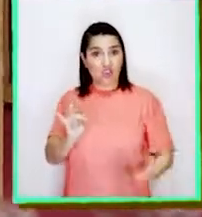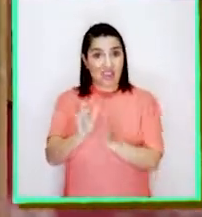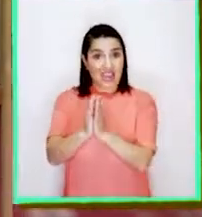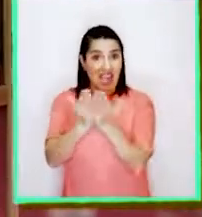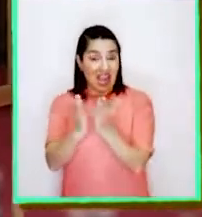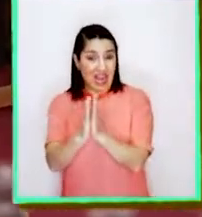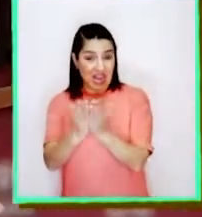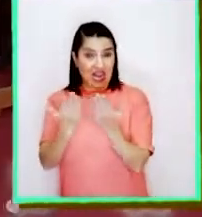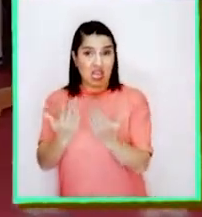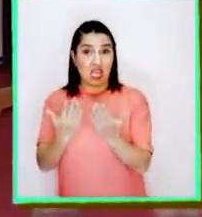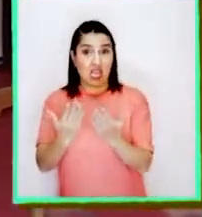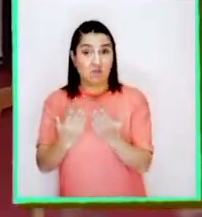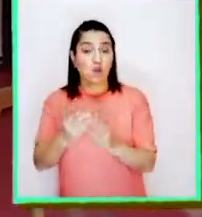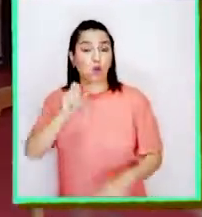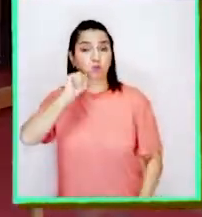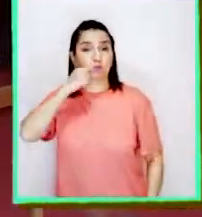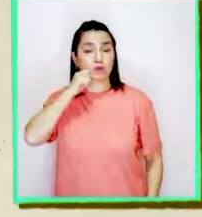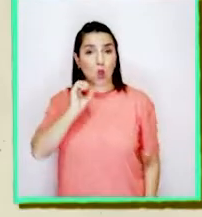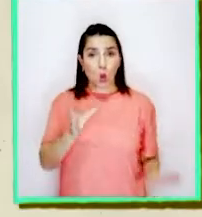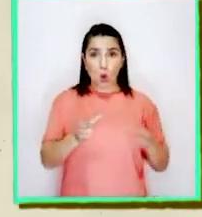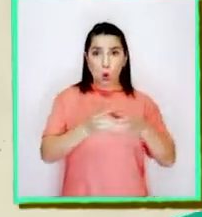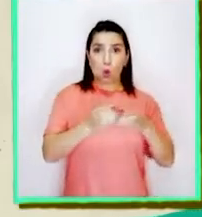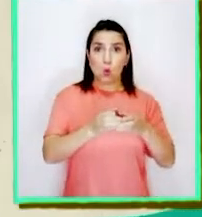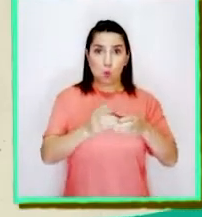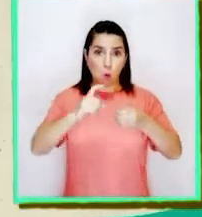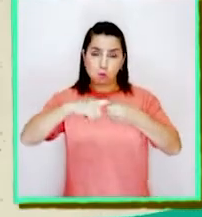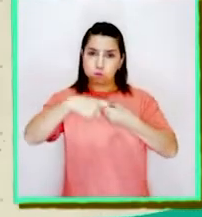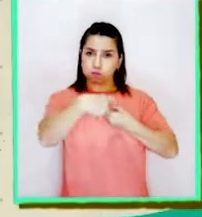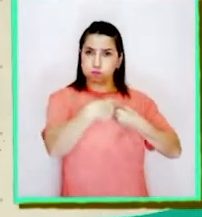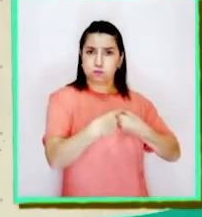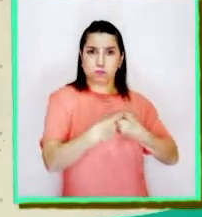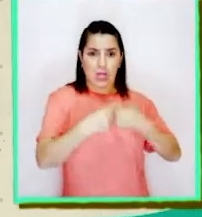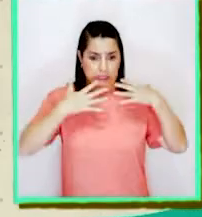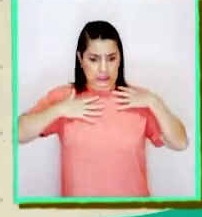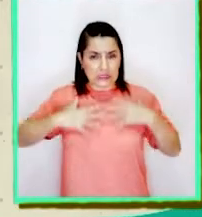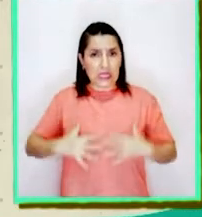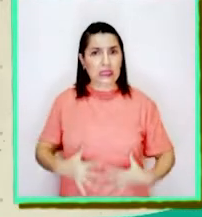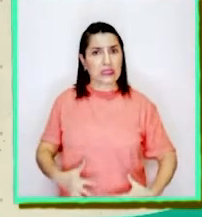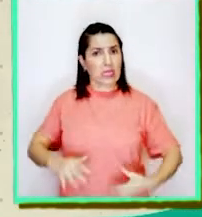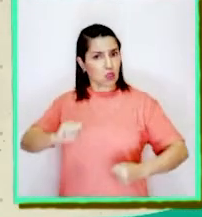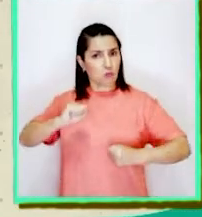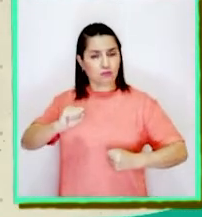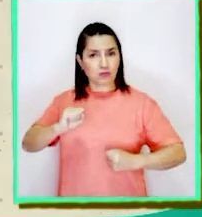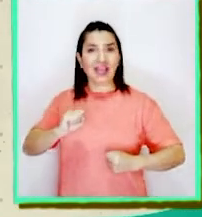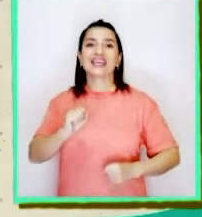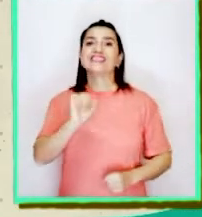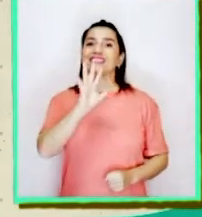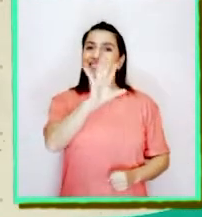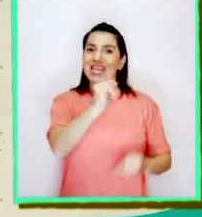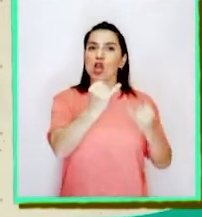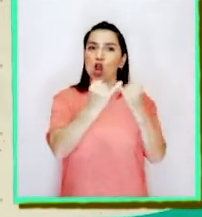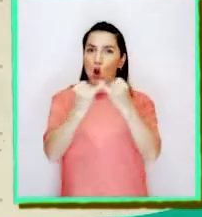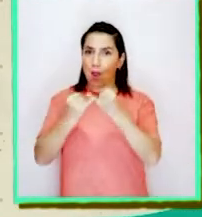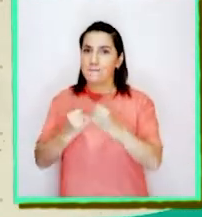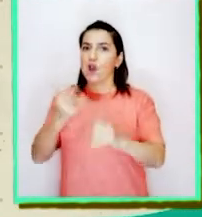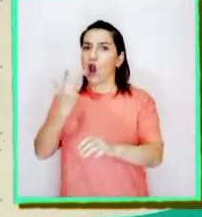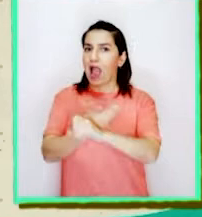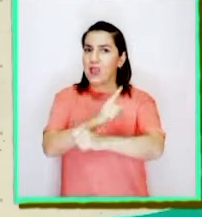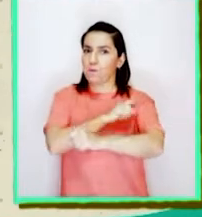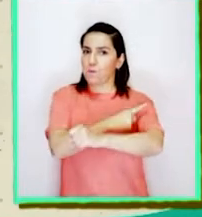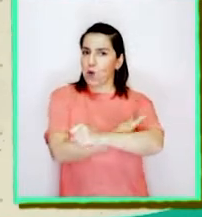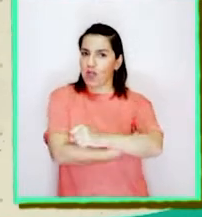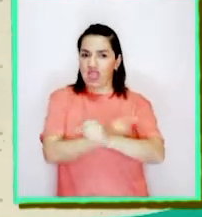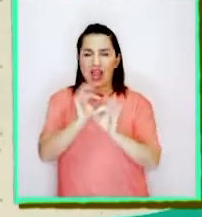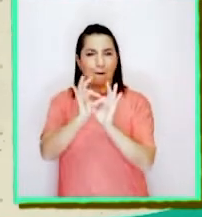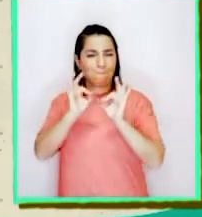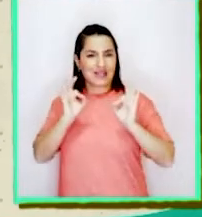este cuento llamado La Patrulla de los Sentidos, que se trata de cinco amigos que tienen superpoderes